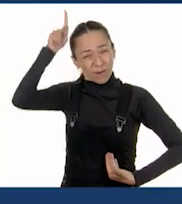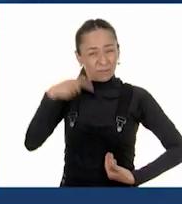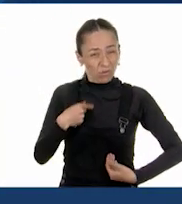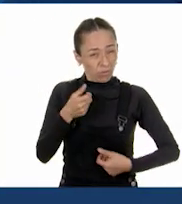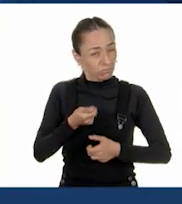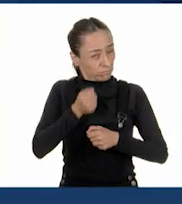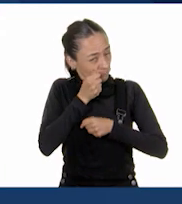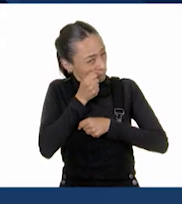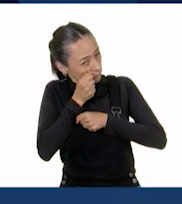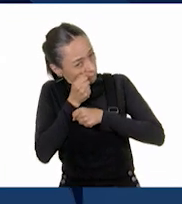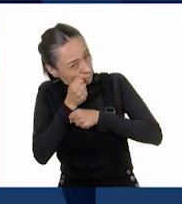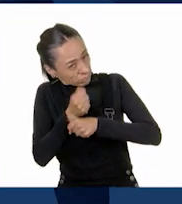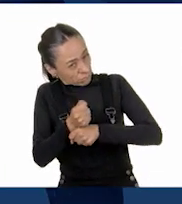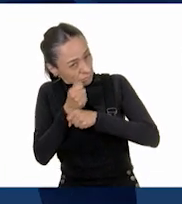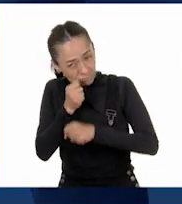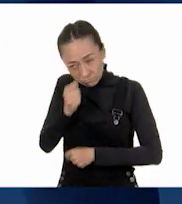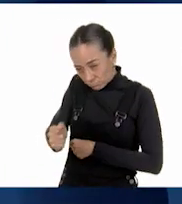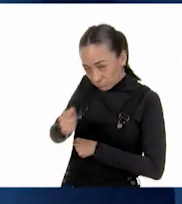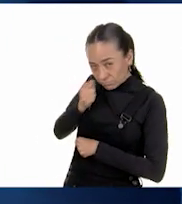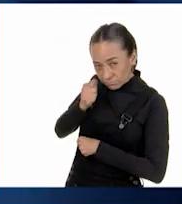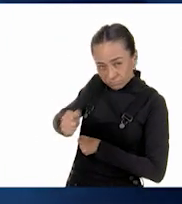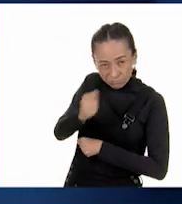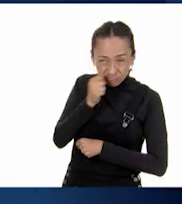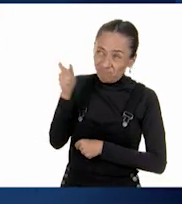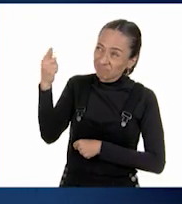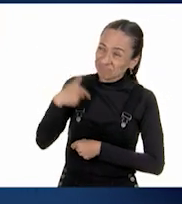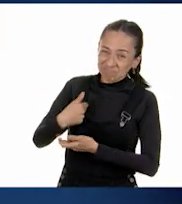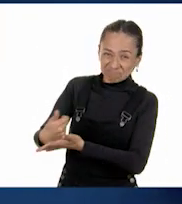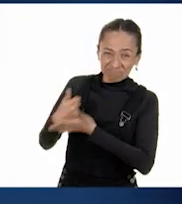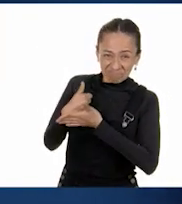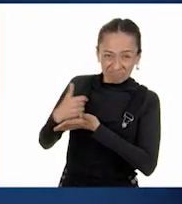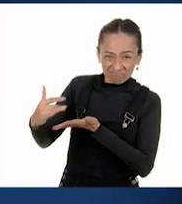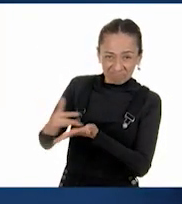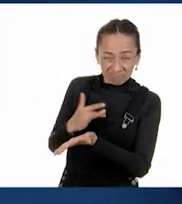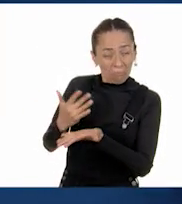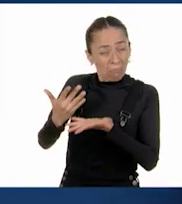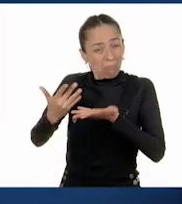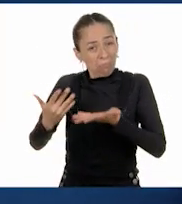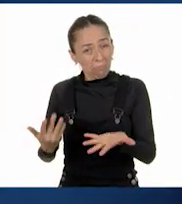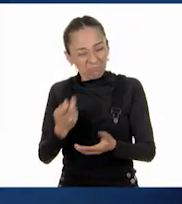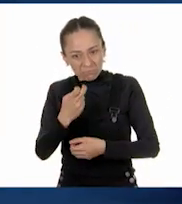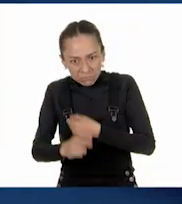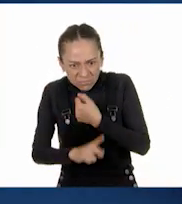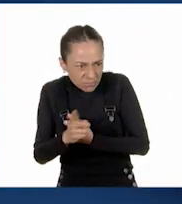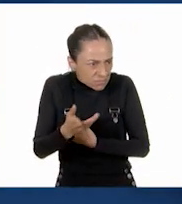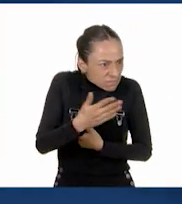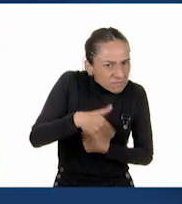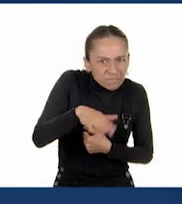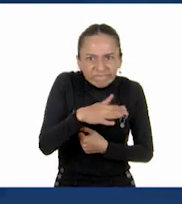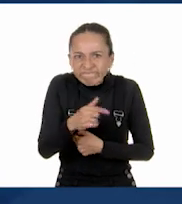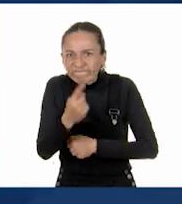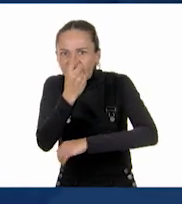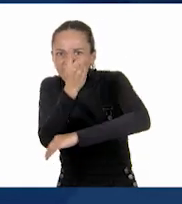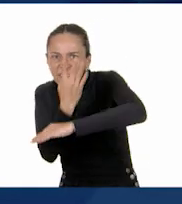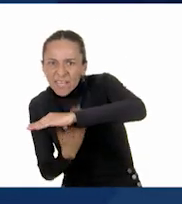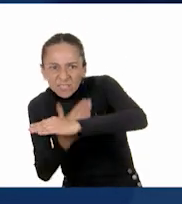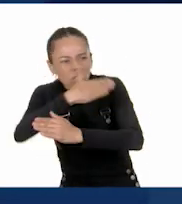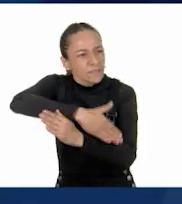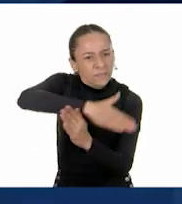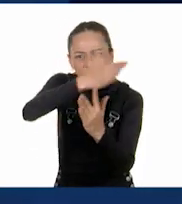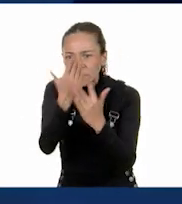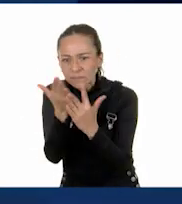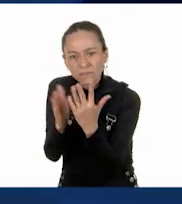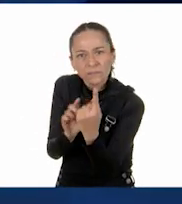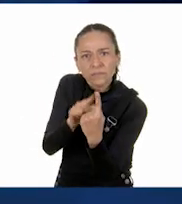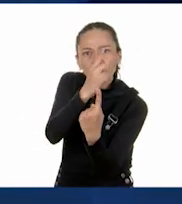inteligente ayudante han resuelto el difícil caso de encontrar una fracción que esté entre un tercio